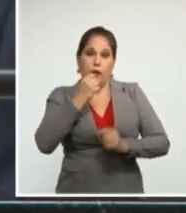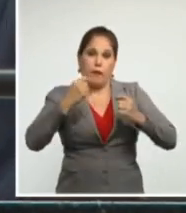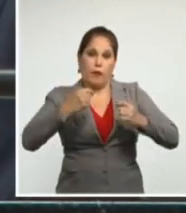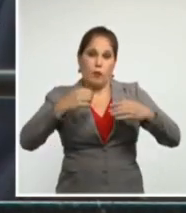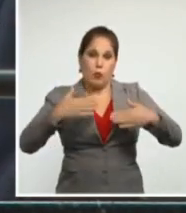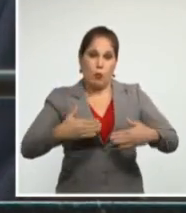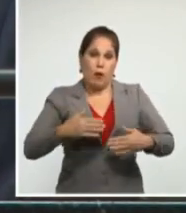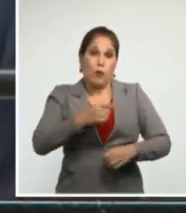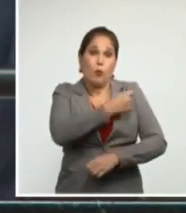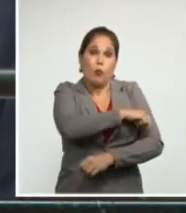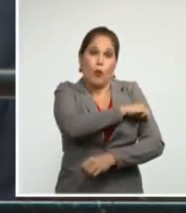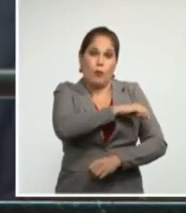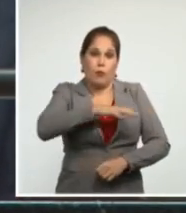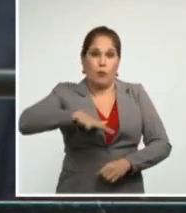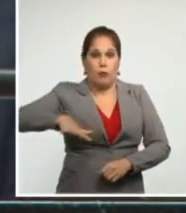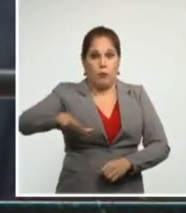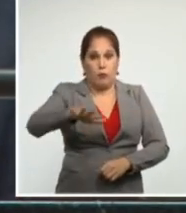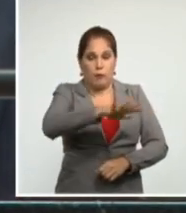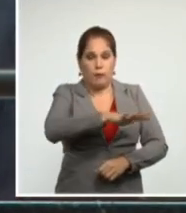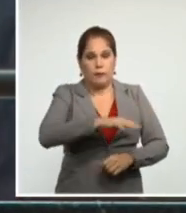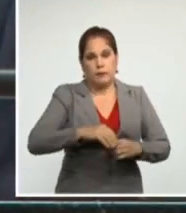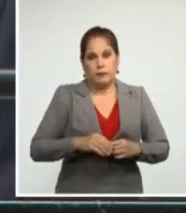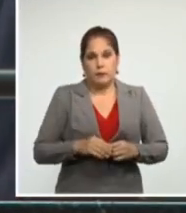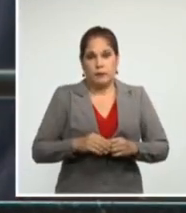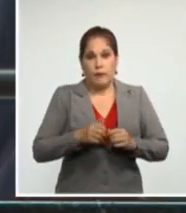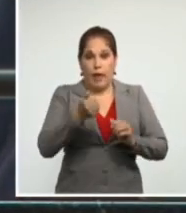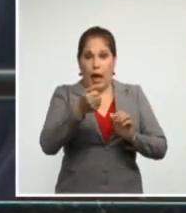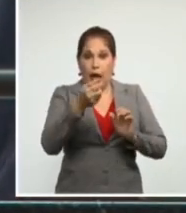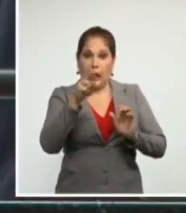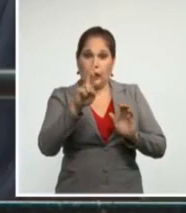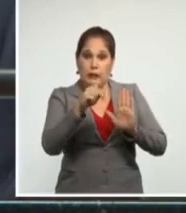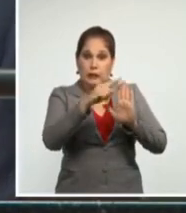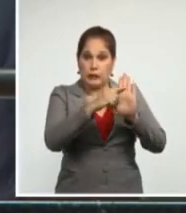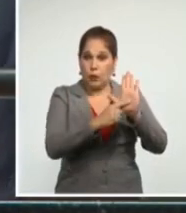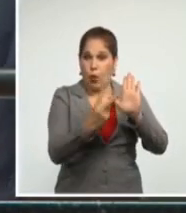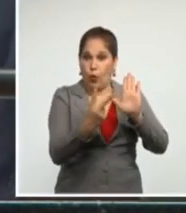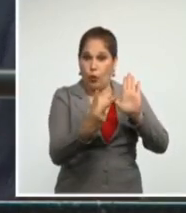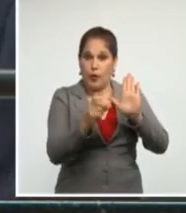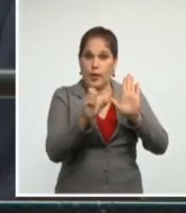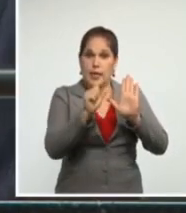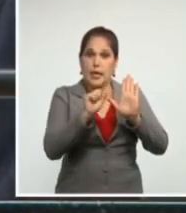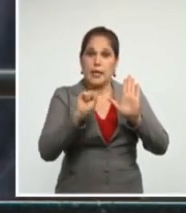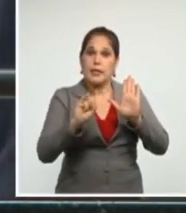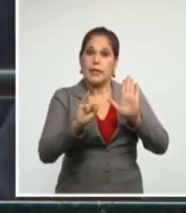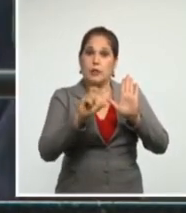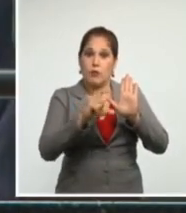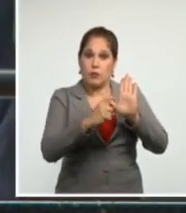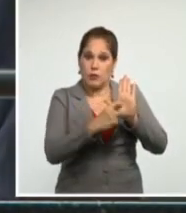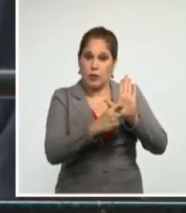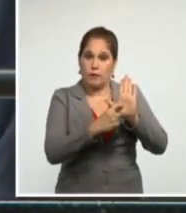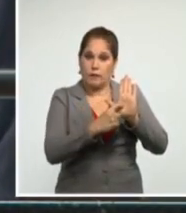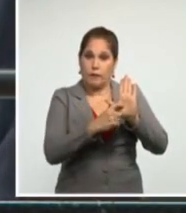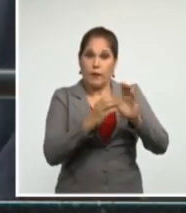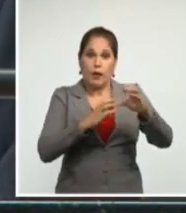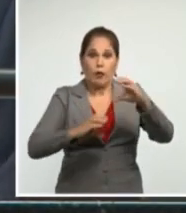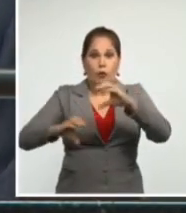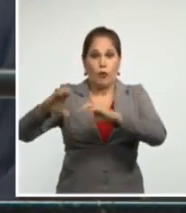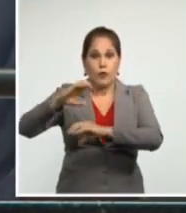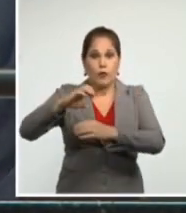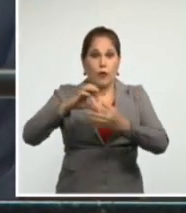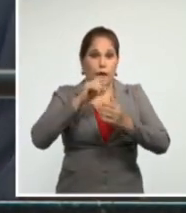que a tenor del artículo 2 inciso C de la convención de Ginebra